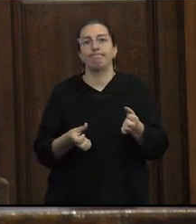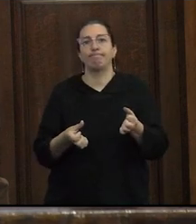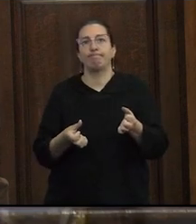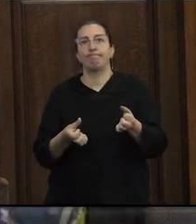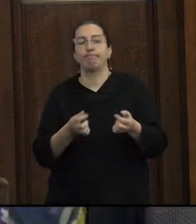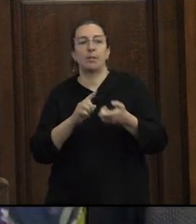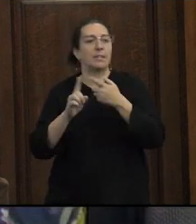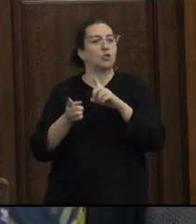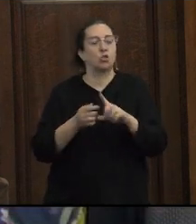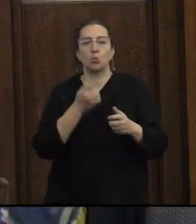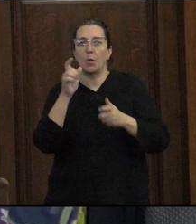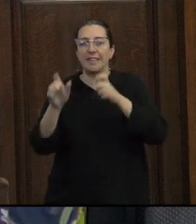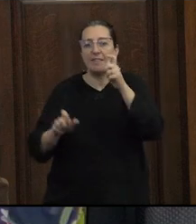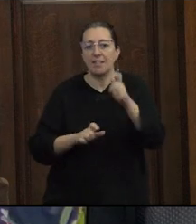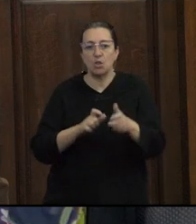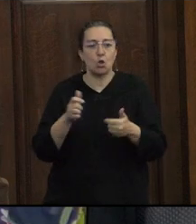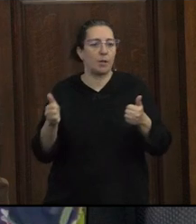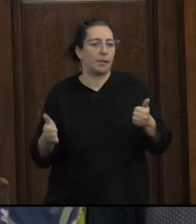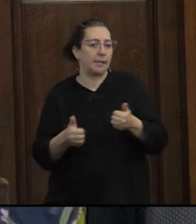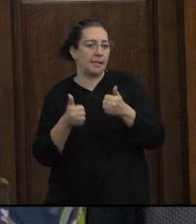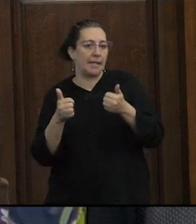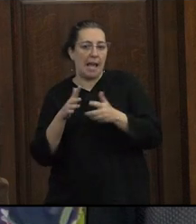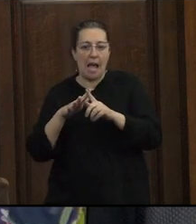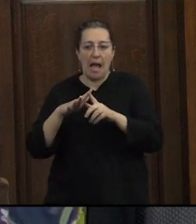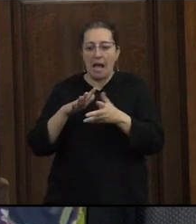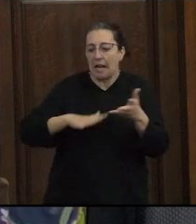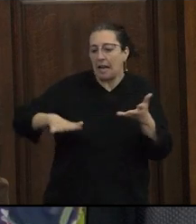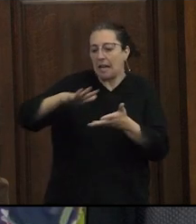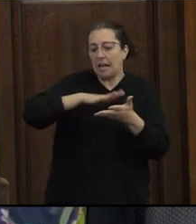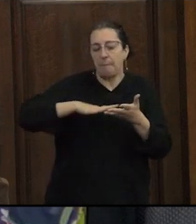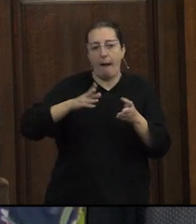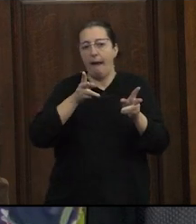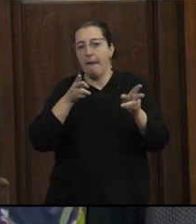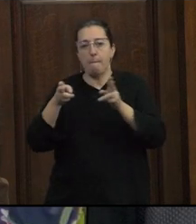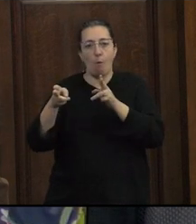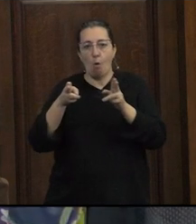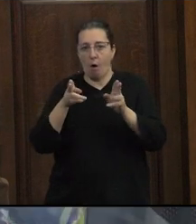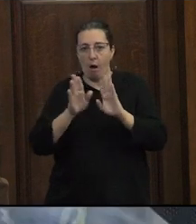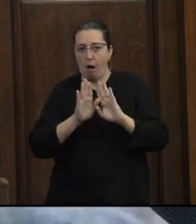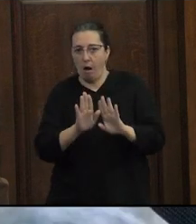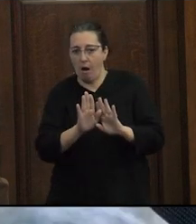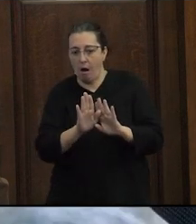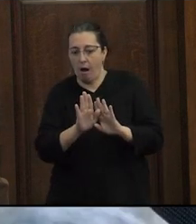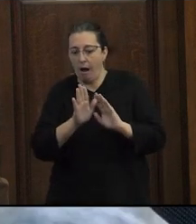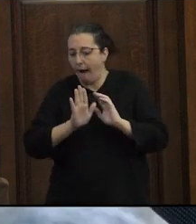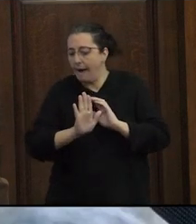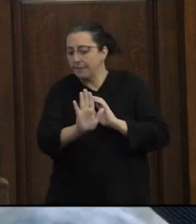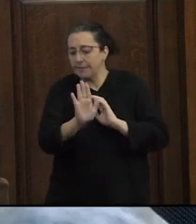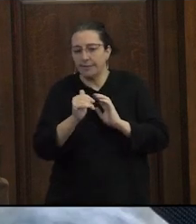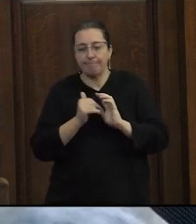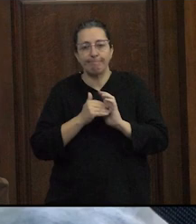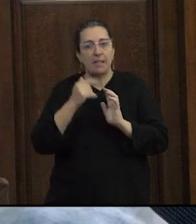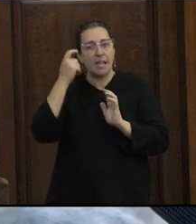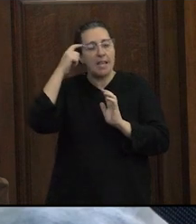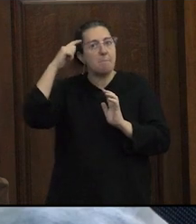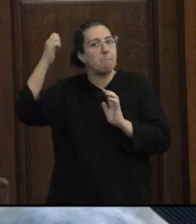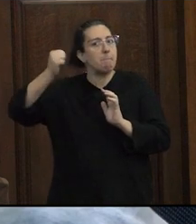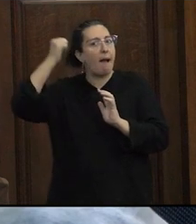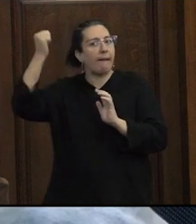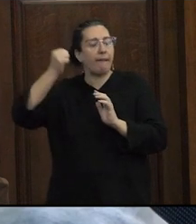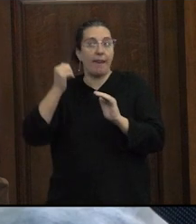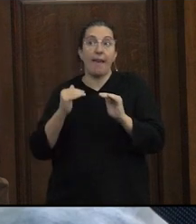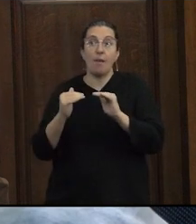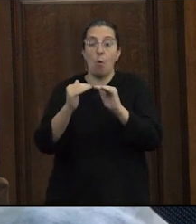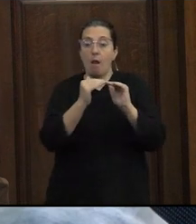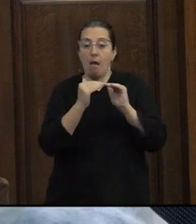dinámicas de relación y subjetivación que se generan en un clima de época que construye un imaginario de igualdad de